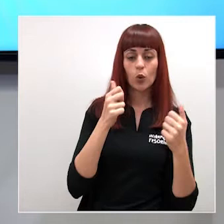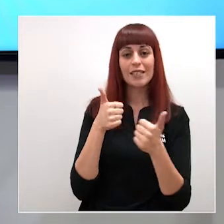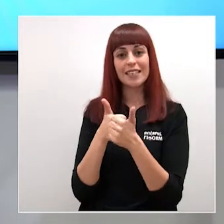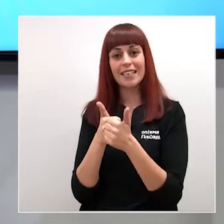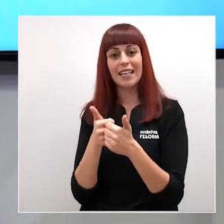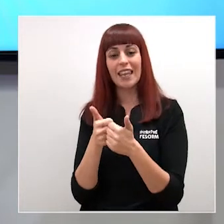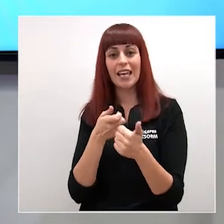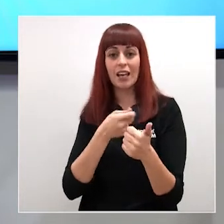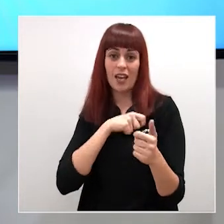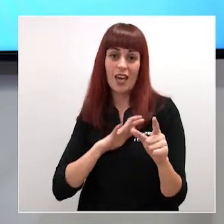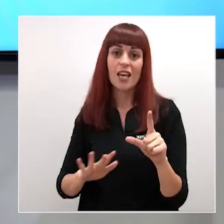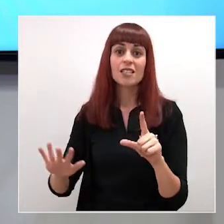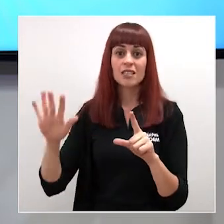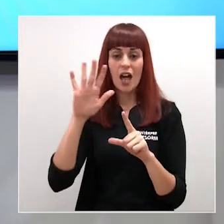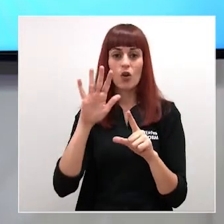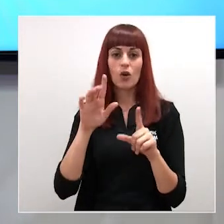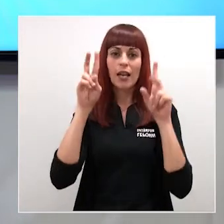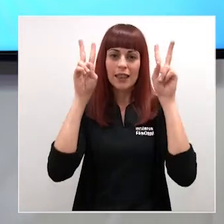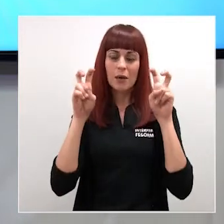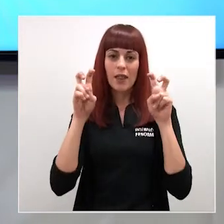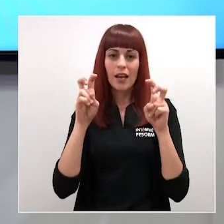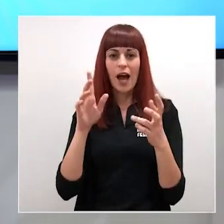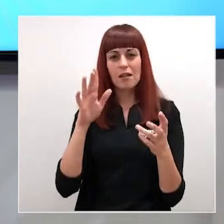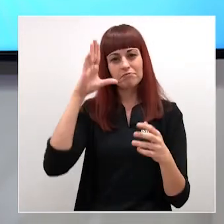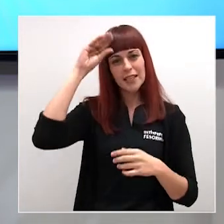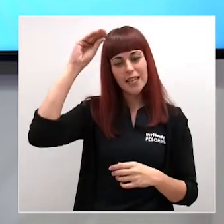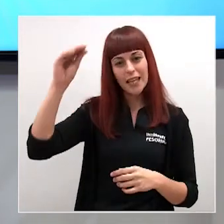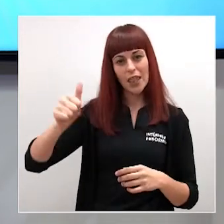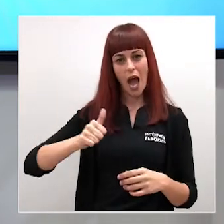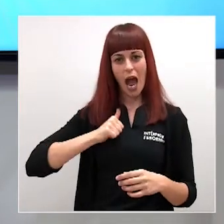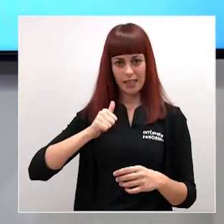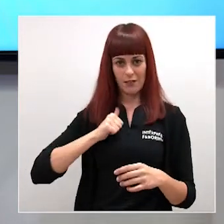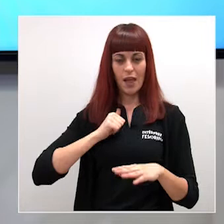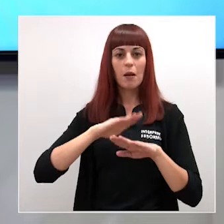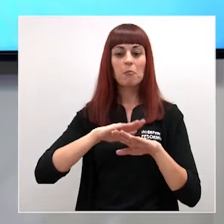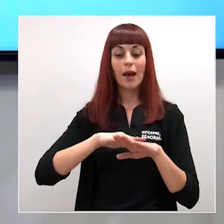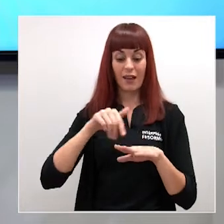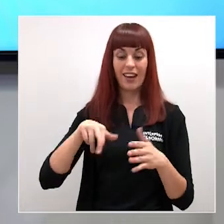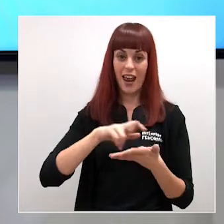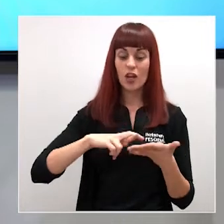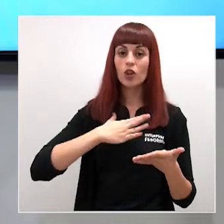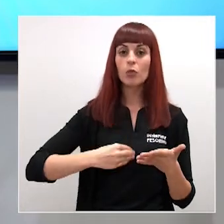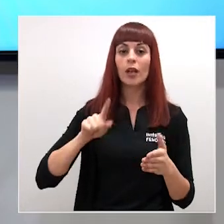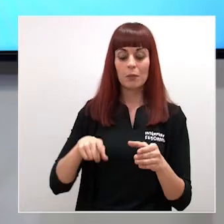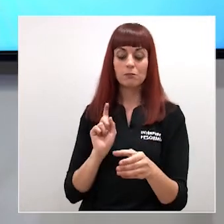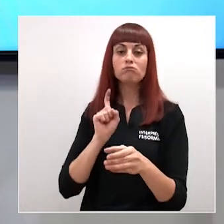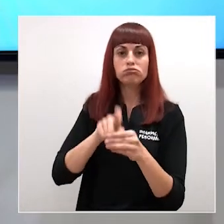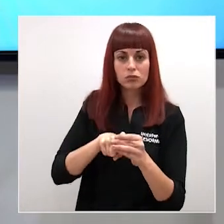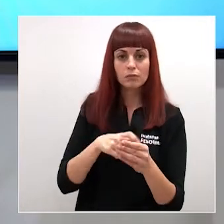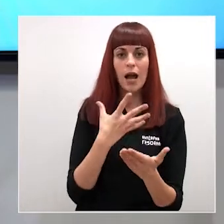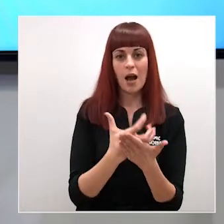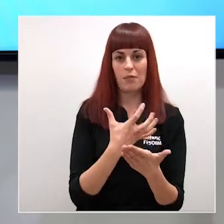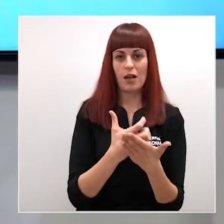Estado de Digitalización e Inteligencia Artificial, que establece la adhesión de la región de Murcia al uso de la aplicación